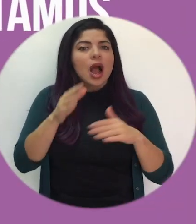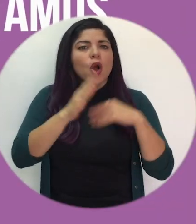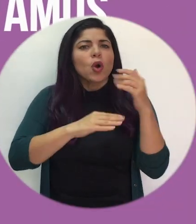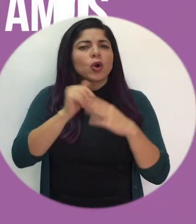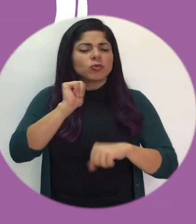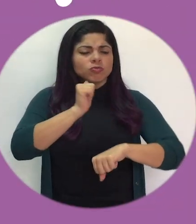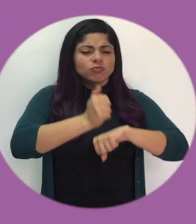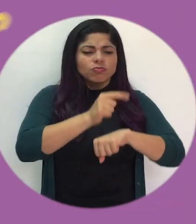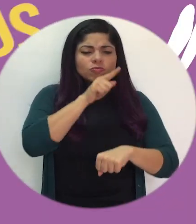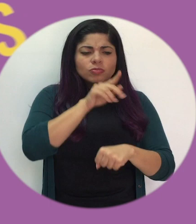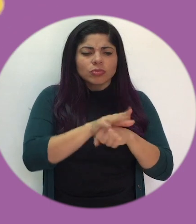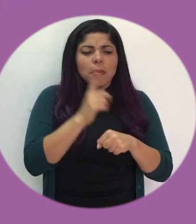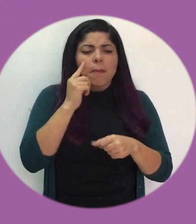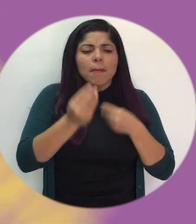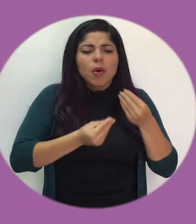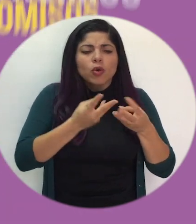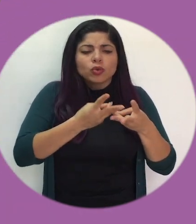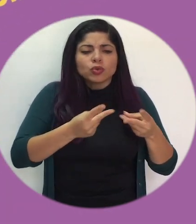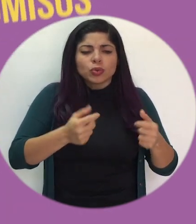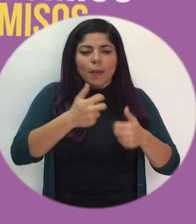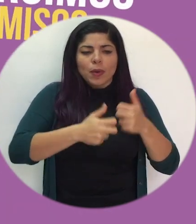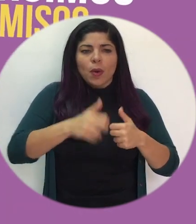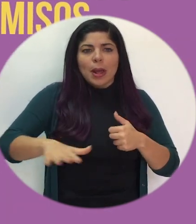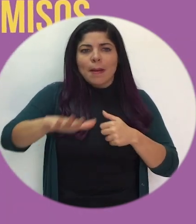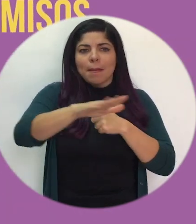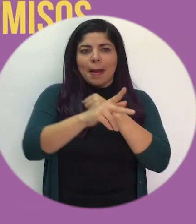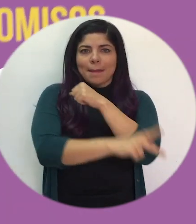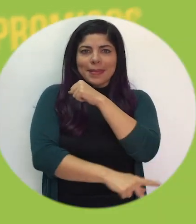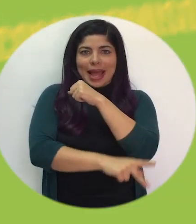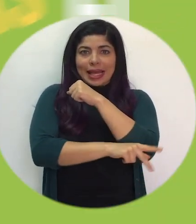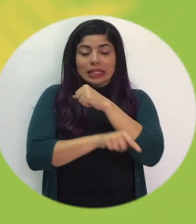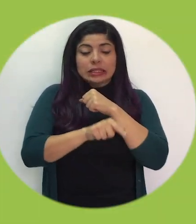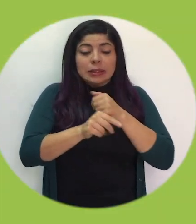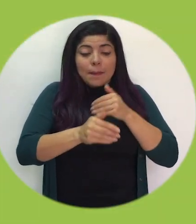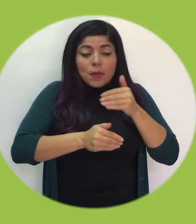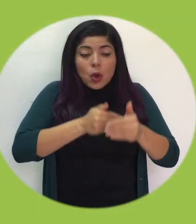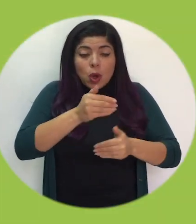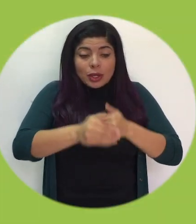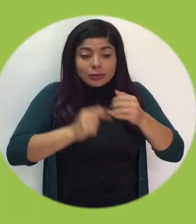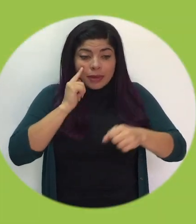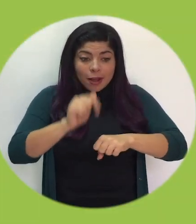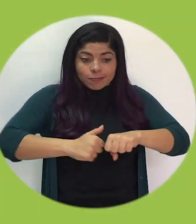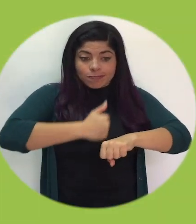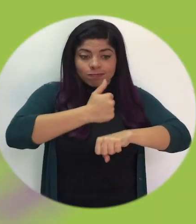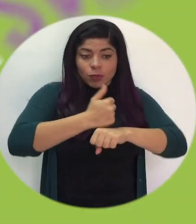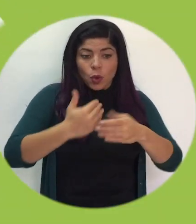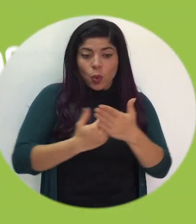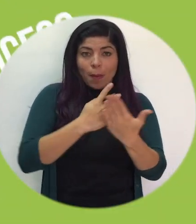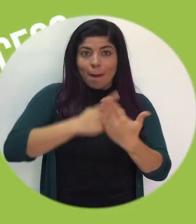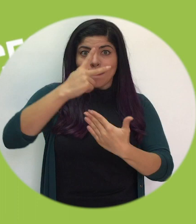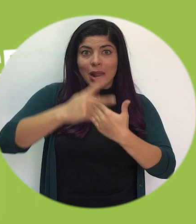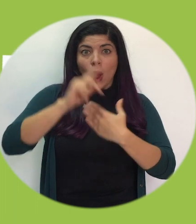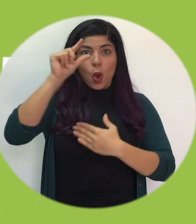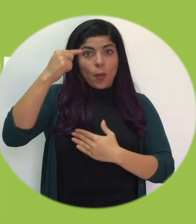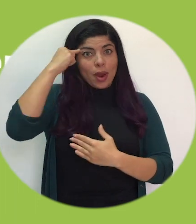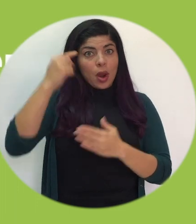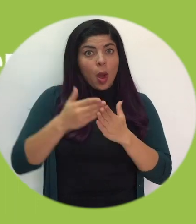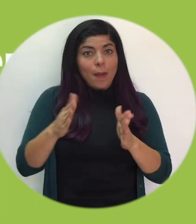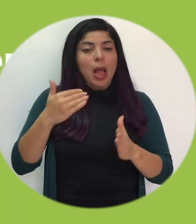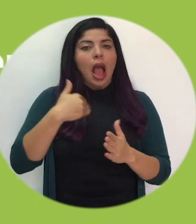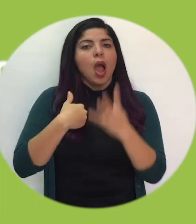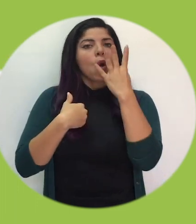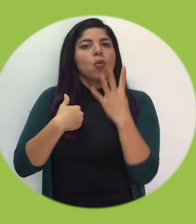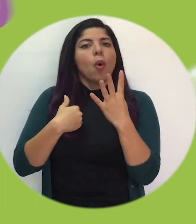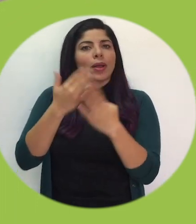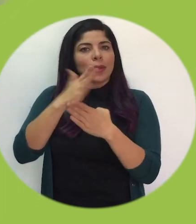este plan, construimos compromisos para solucionar problemas país. El proceso para la construcción del nuevo Plan de Gobierno Abierto